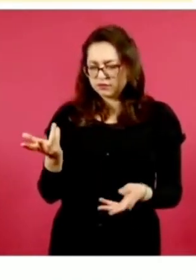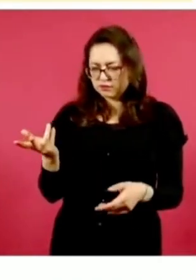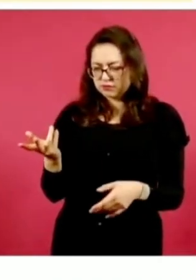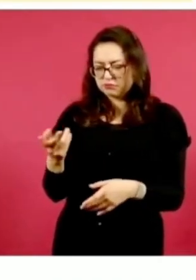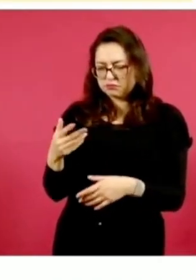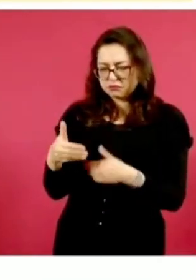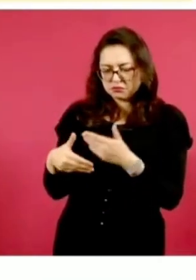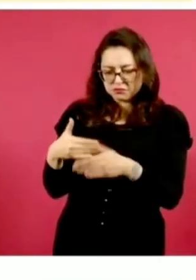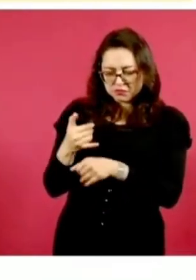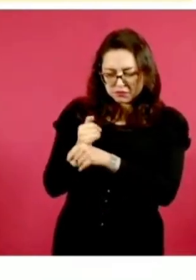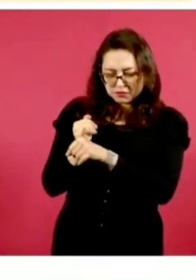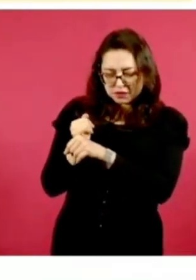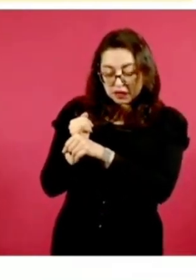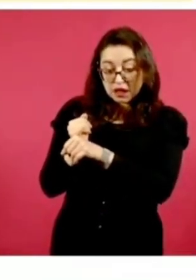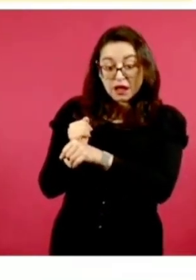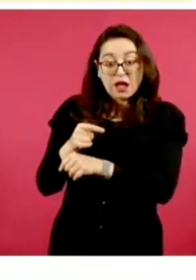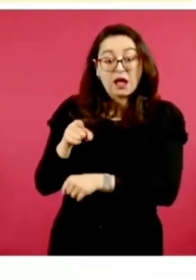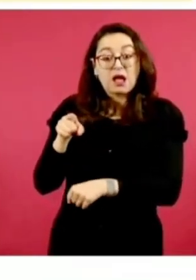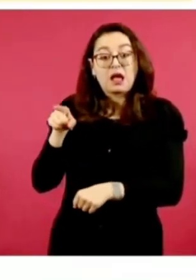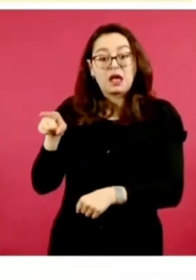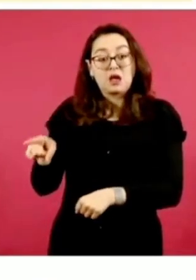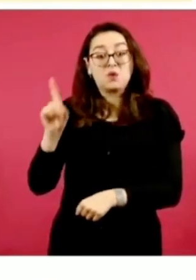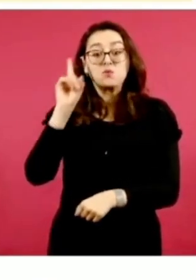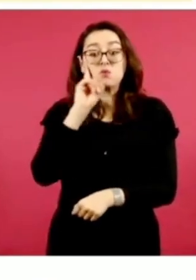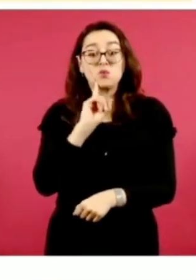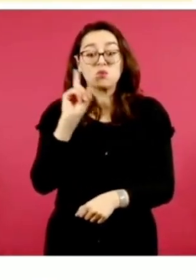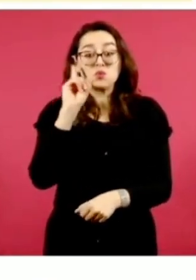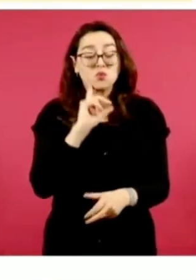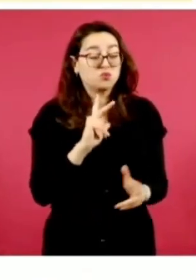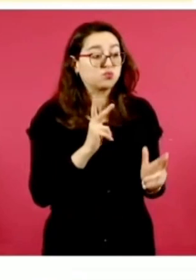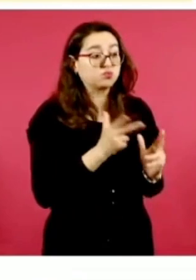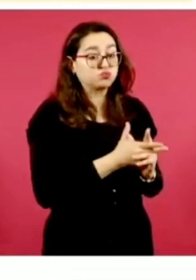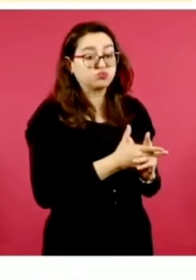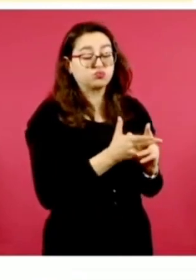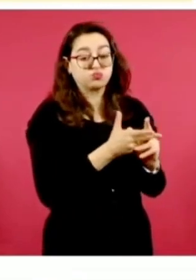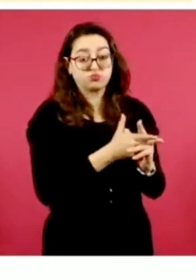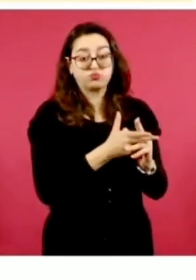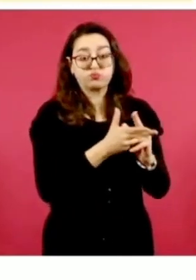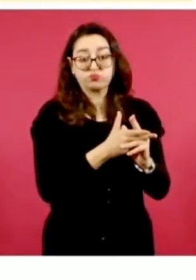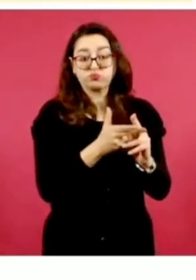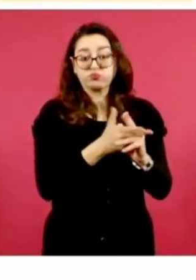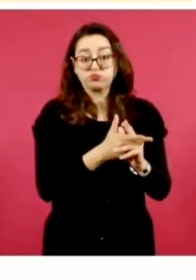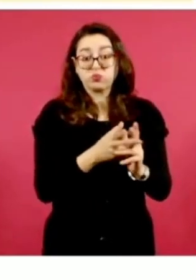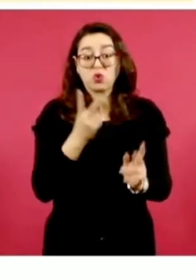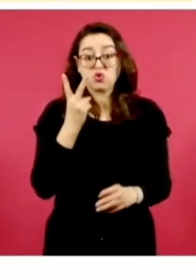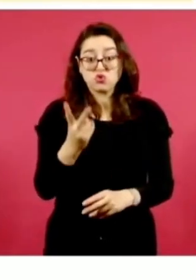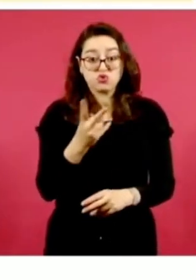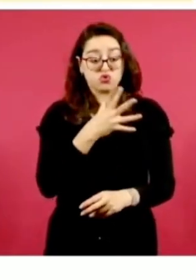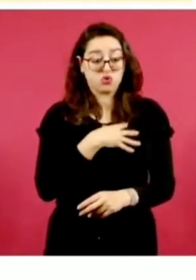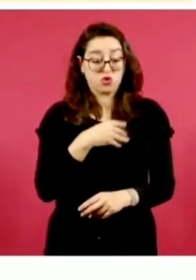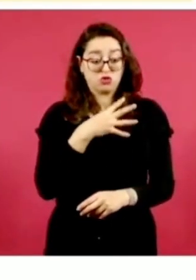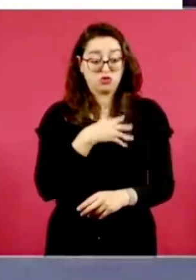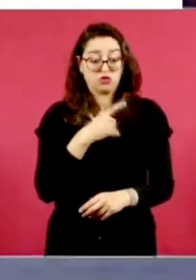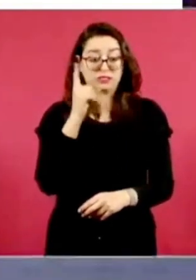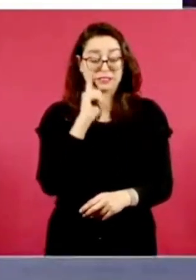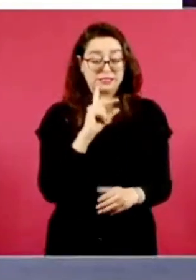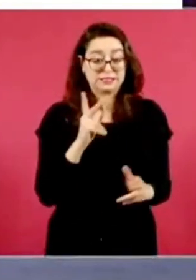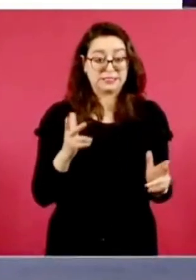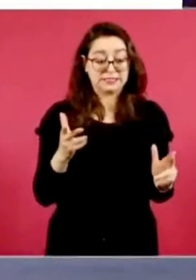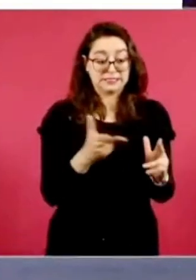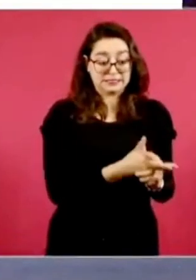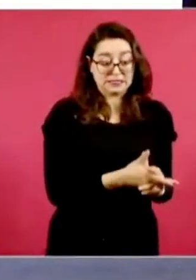responsabilidad por los delitos de feminicidio agravado cometido en prejuicio de sus dos hijas menores de edad y